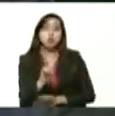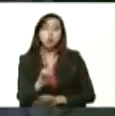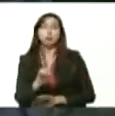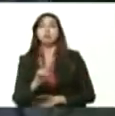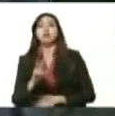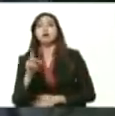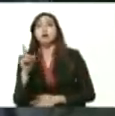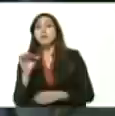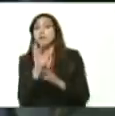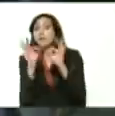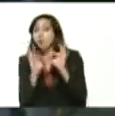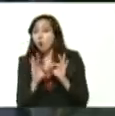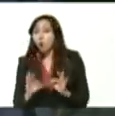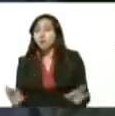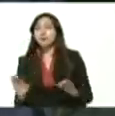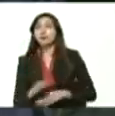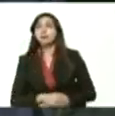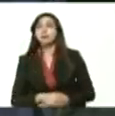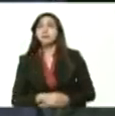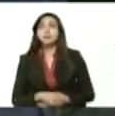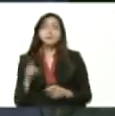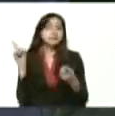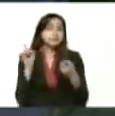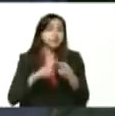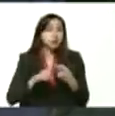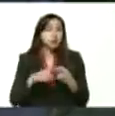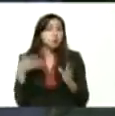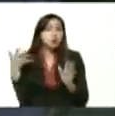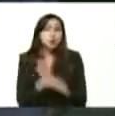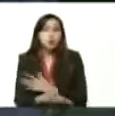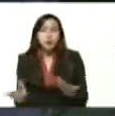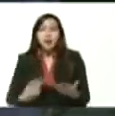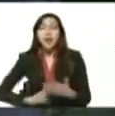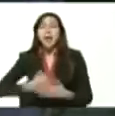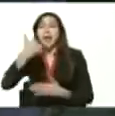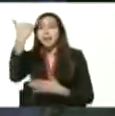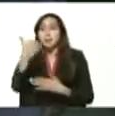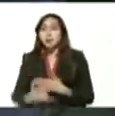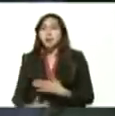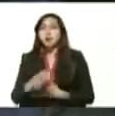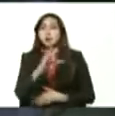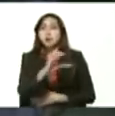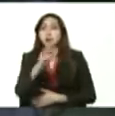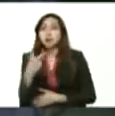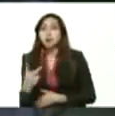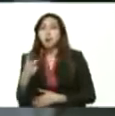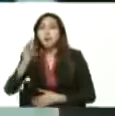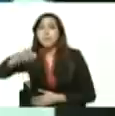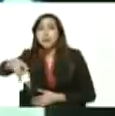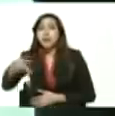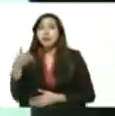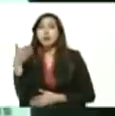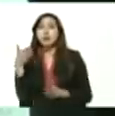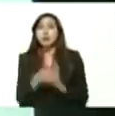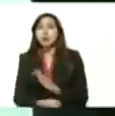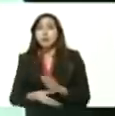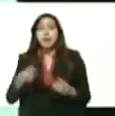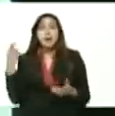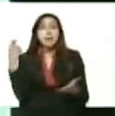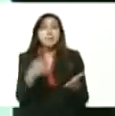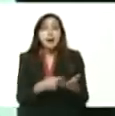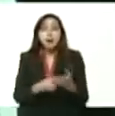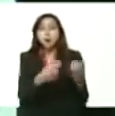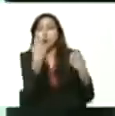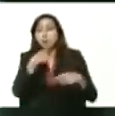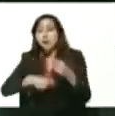importantes. Uno de ellos está enmarcado en lo que es el proyecto del C2P, que es el pago de comercio a personas. Es